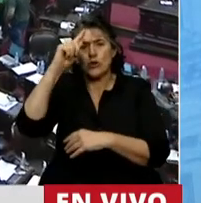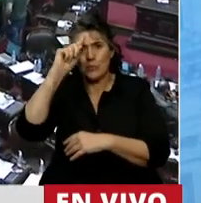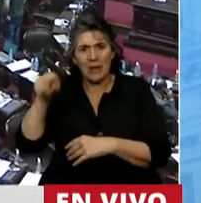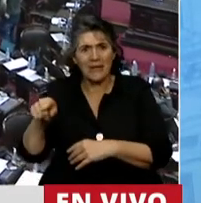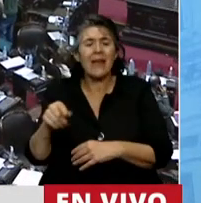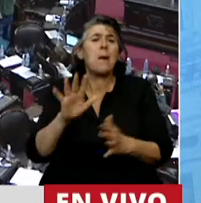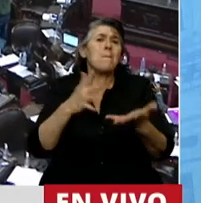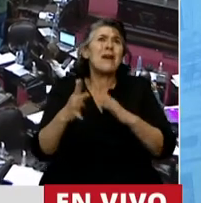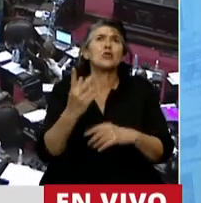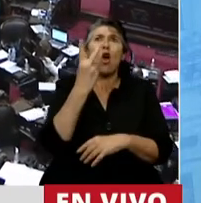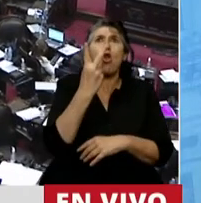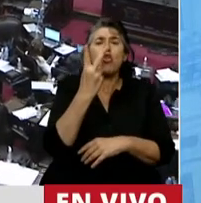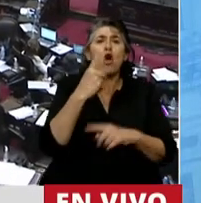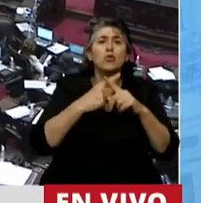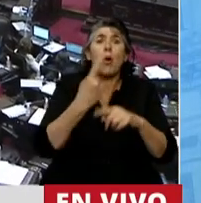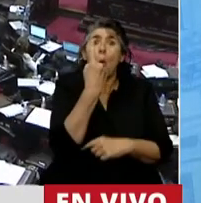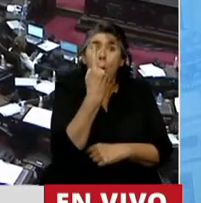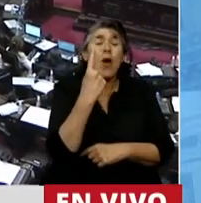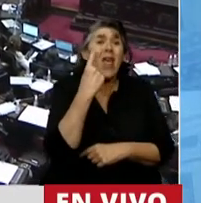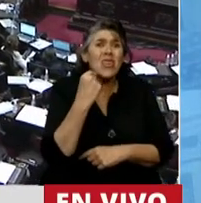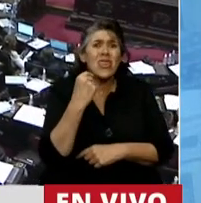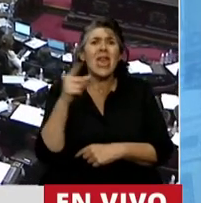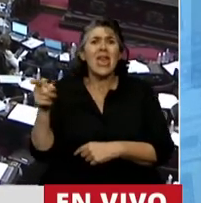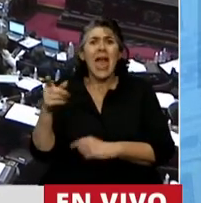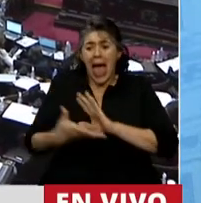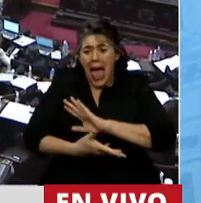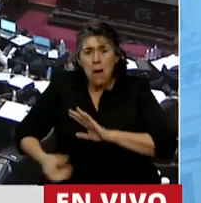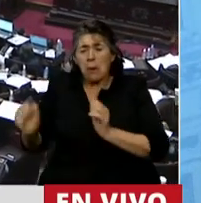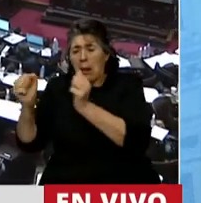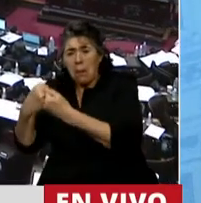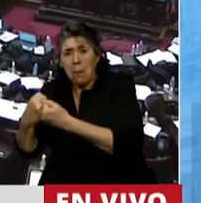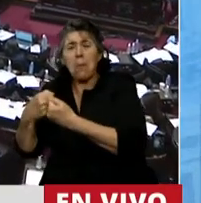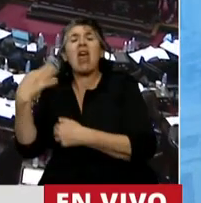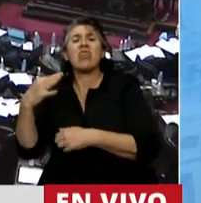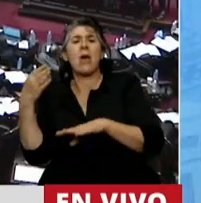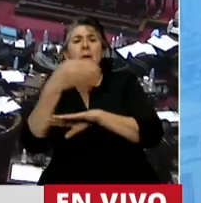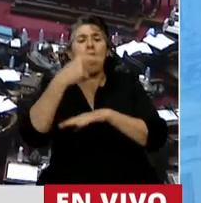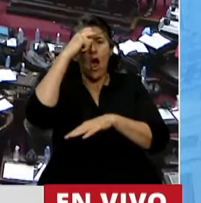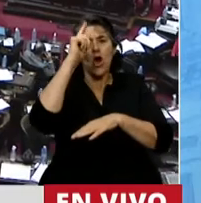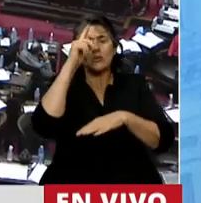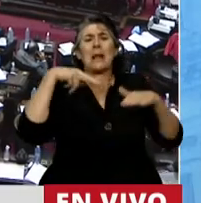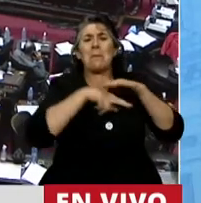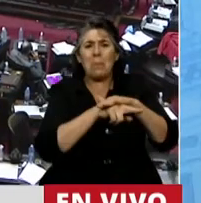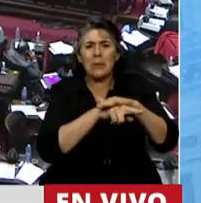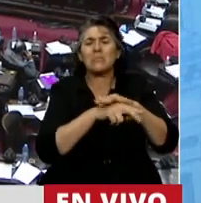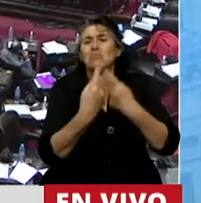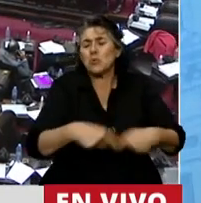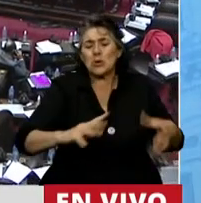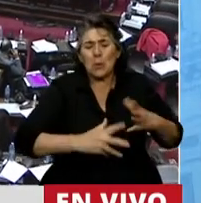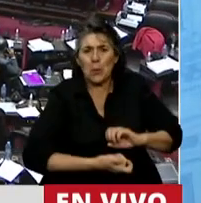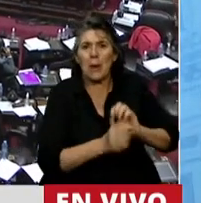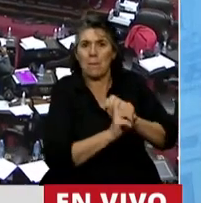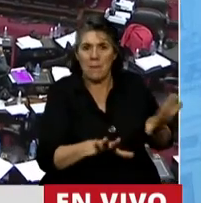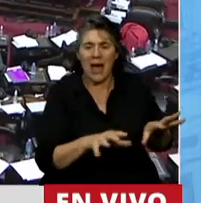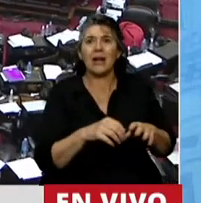mujeres por día hospitalizadas a partir de complicaciones. Entonces, Presidente, es por ellas, es